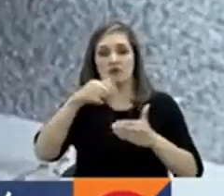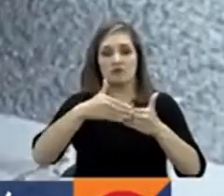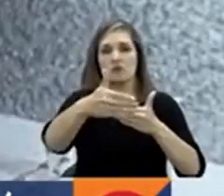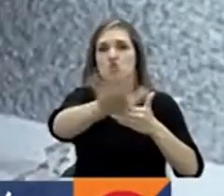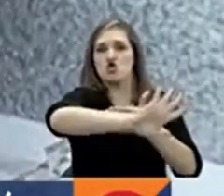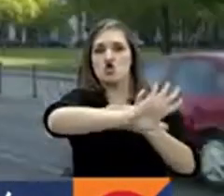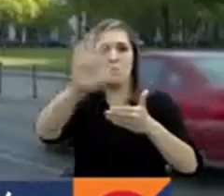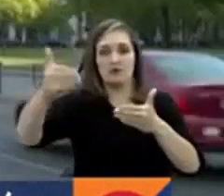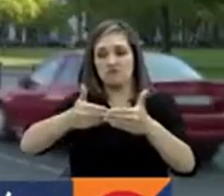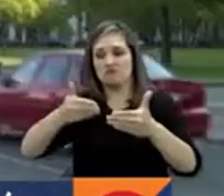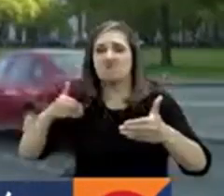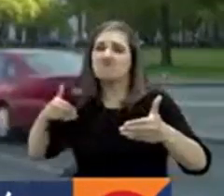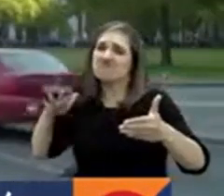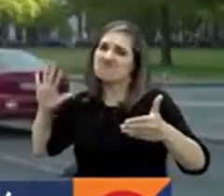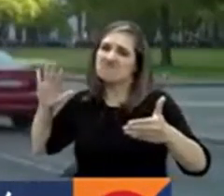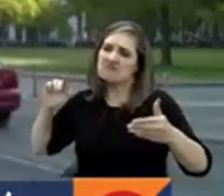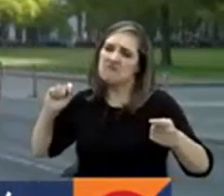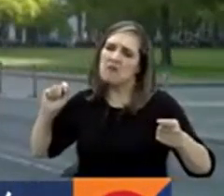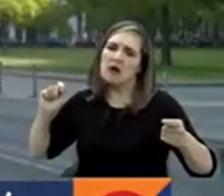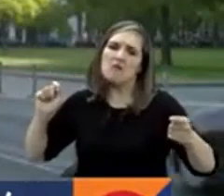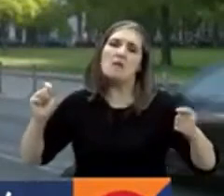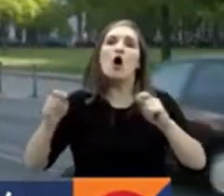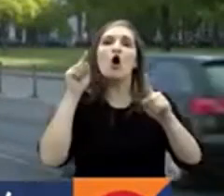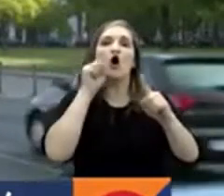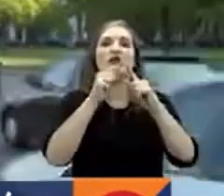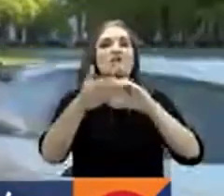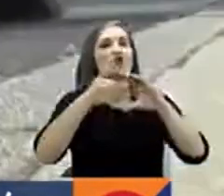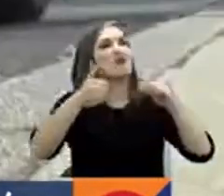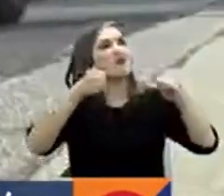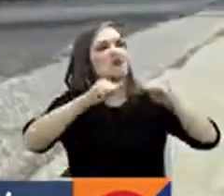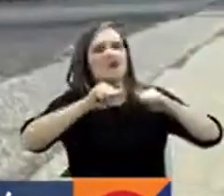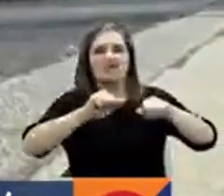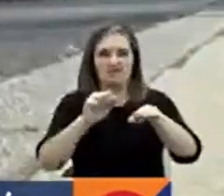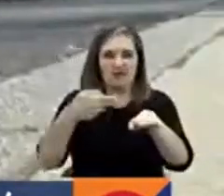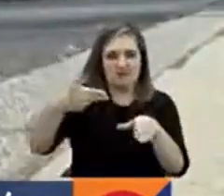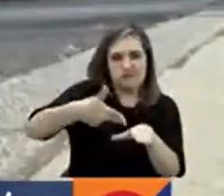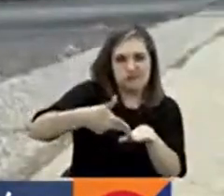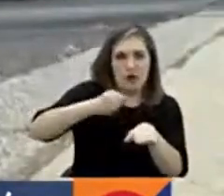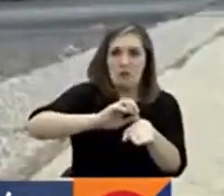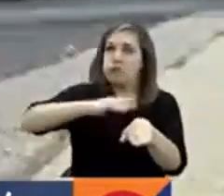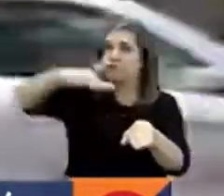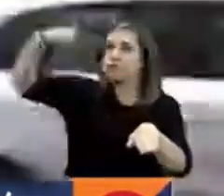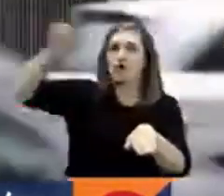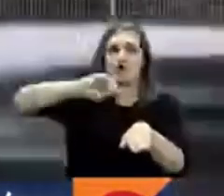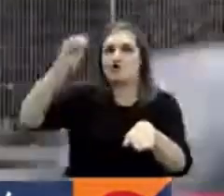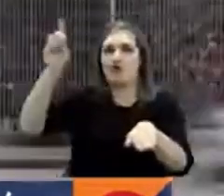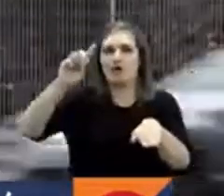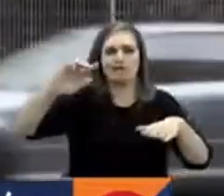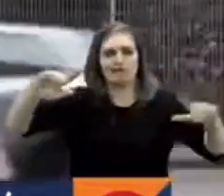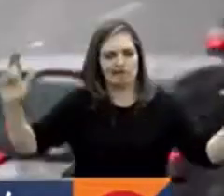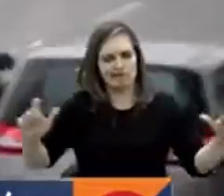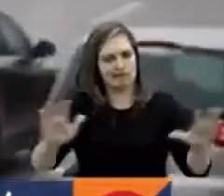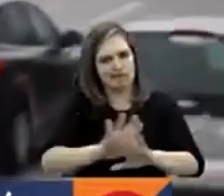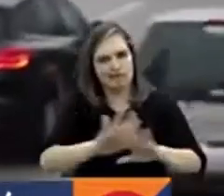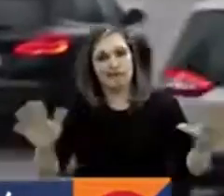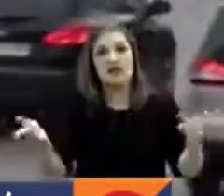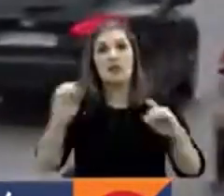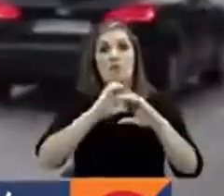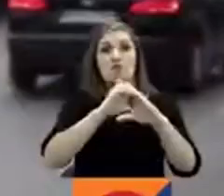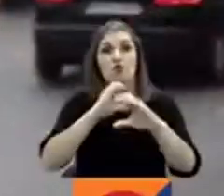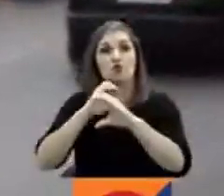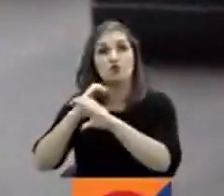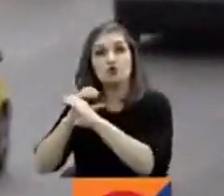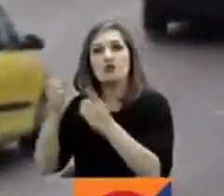El texto busca cumplir con los objetivos climáticos, además de recortar drásticamente las emisiones de autobuses y